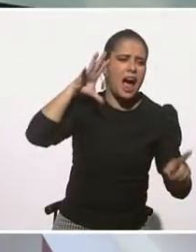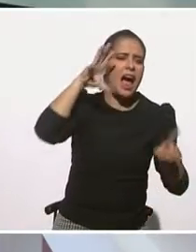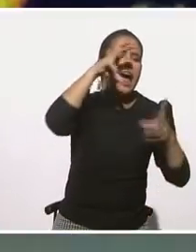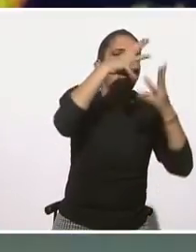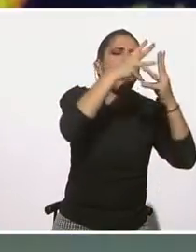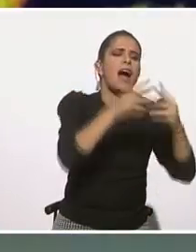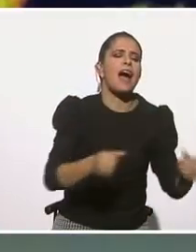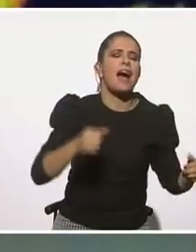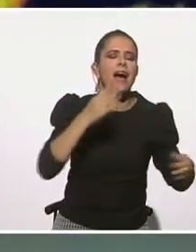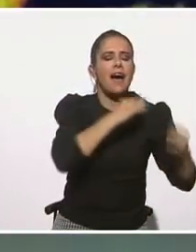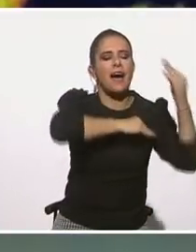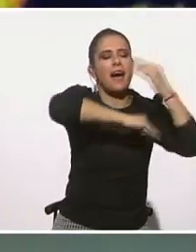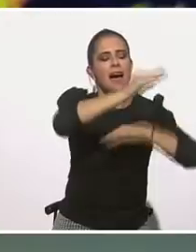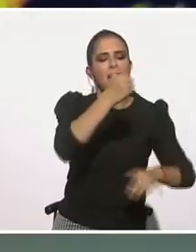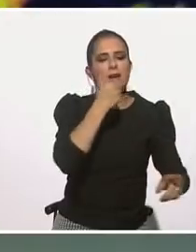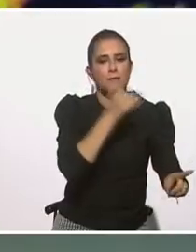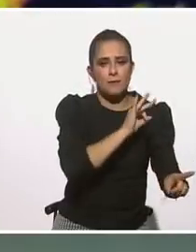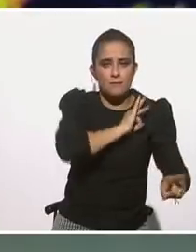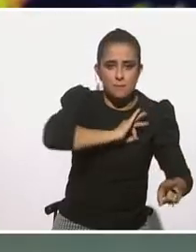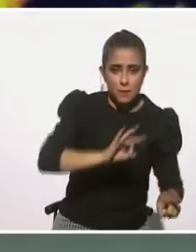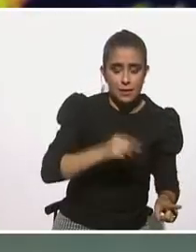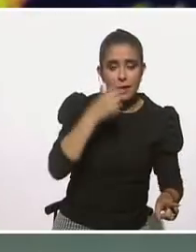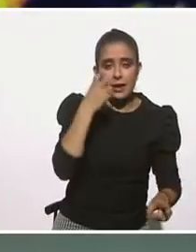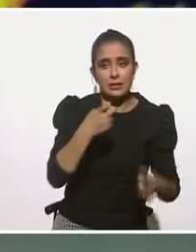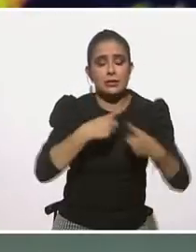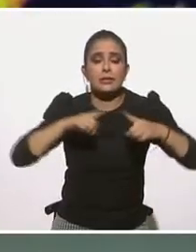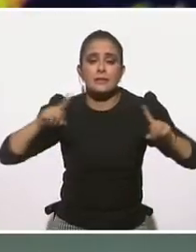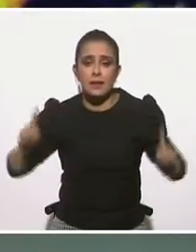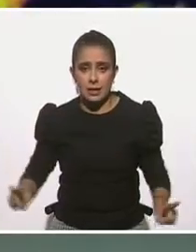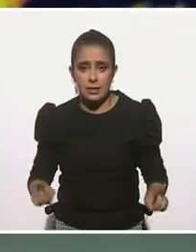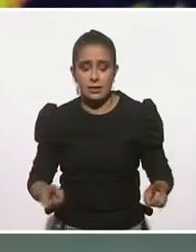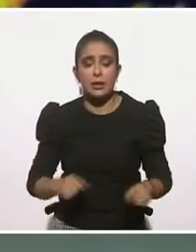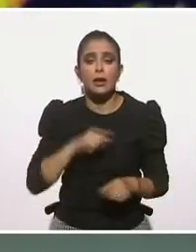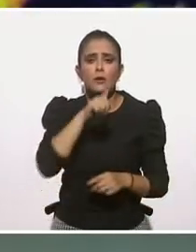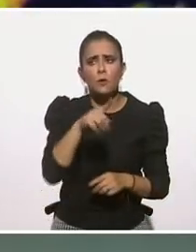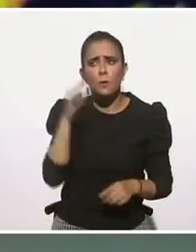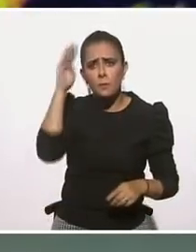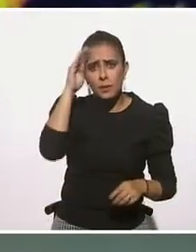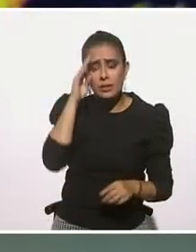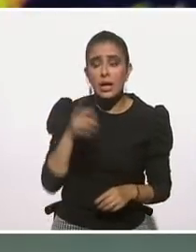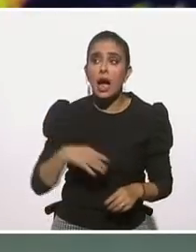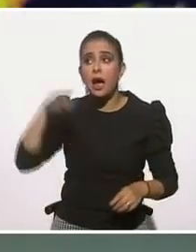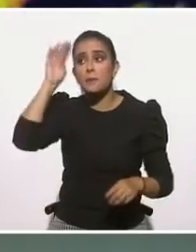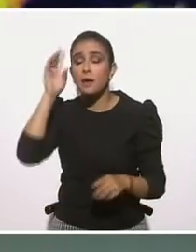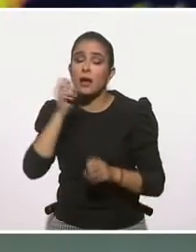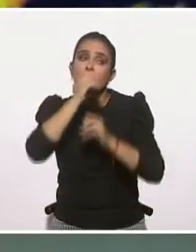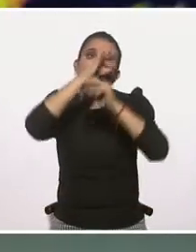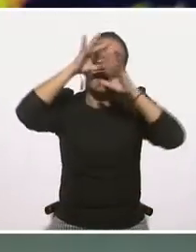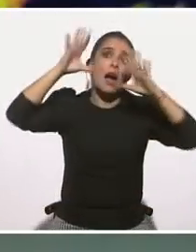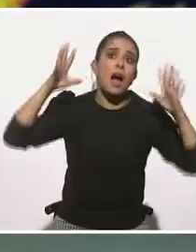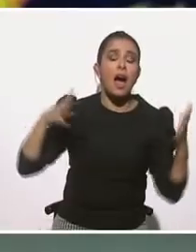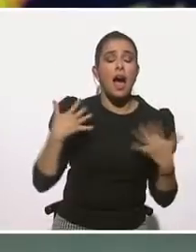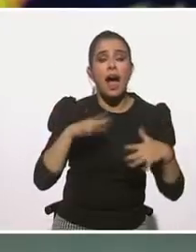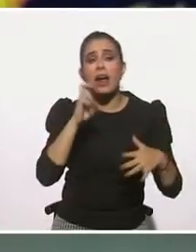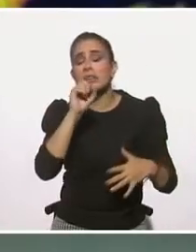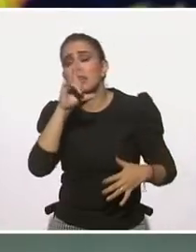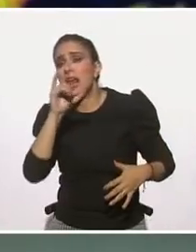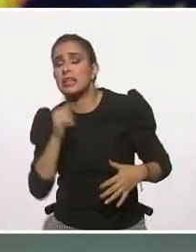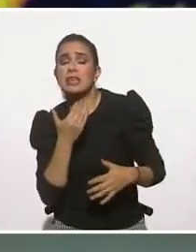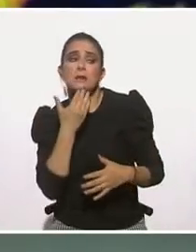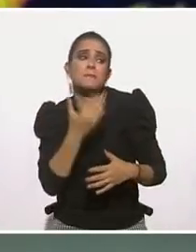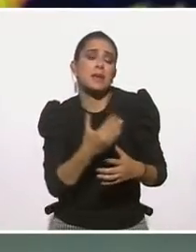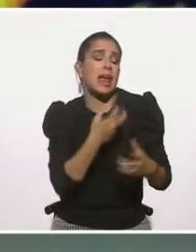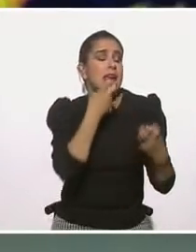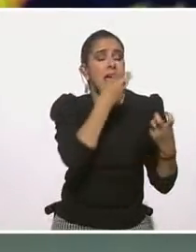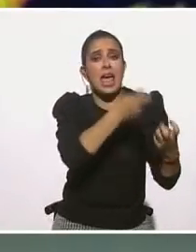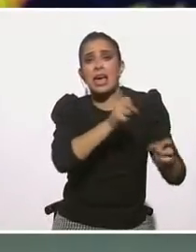yo creo que un buen aprendizaje o algo que podríamos empezar a compartir es no tratar de idealizarlo y de ponerlo de forma aspiracional. No caer,